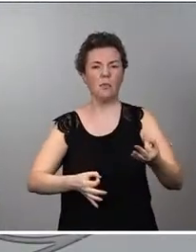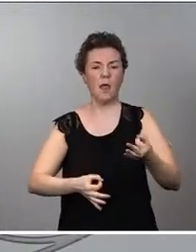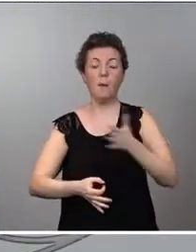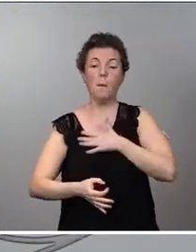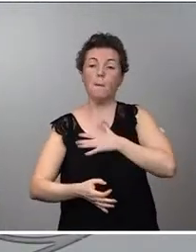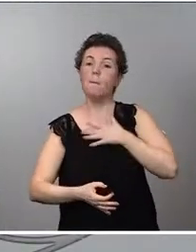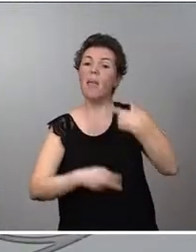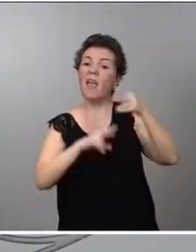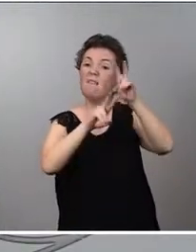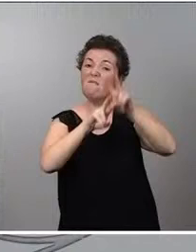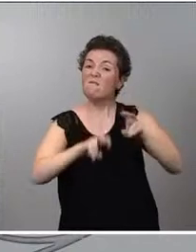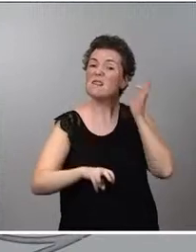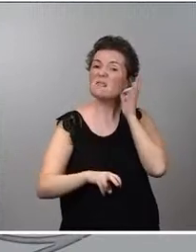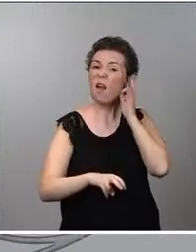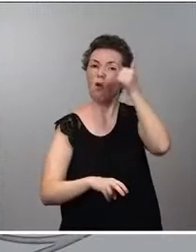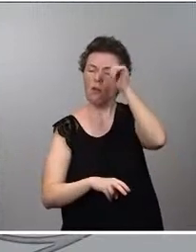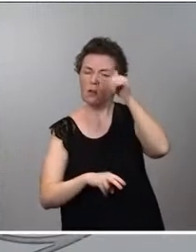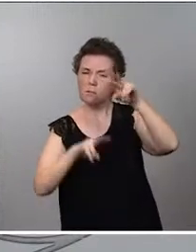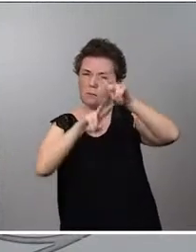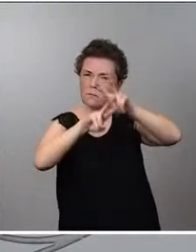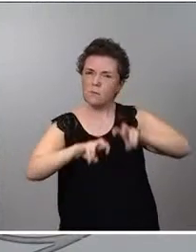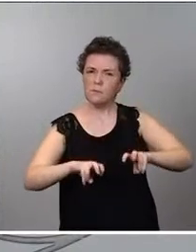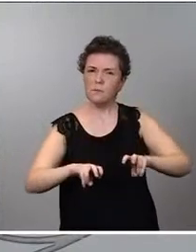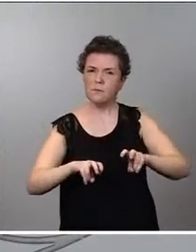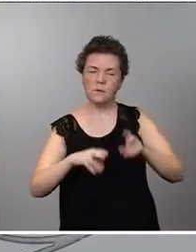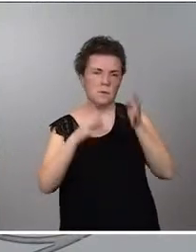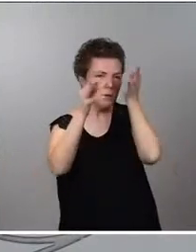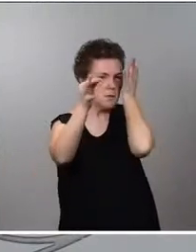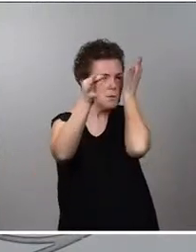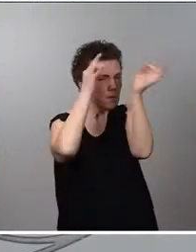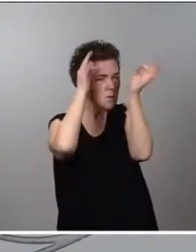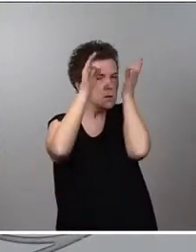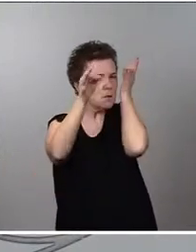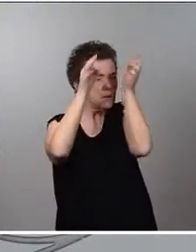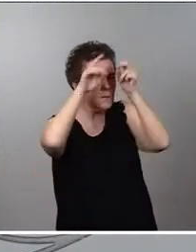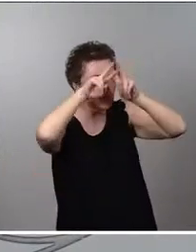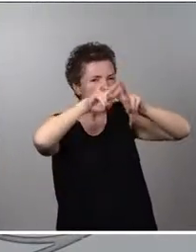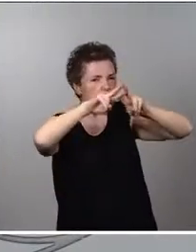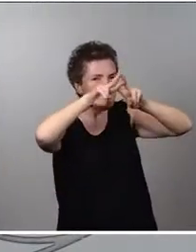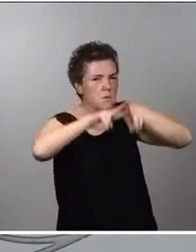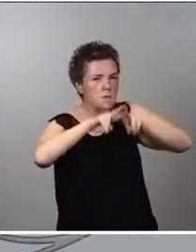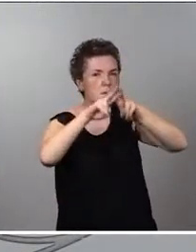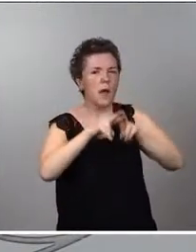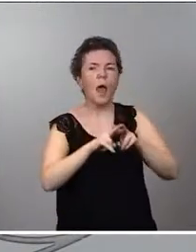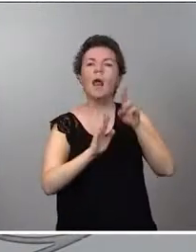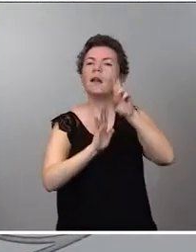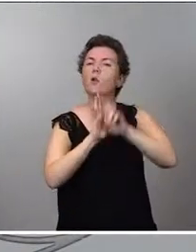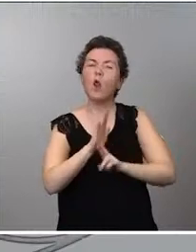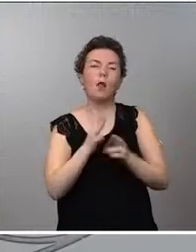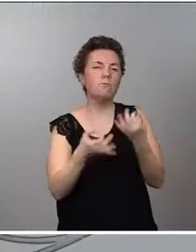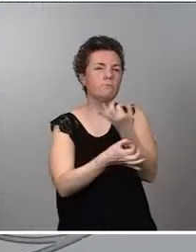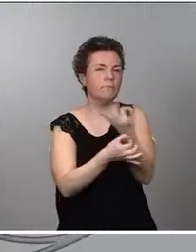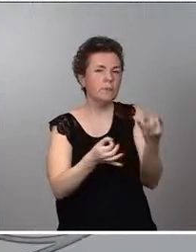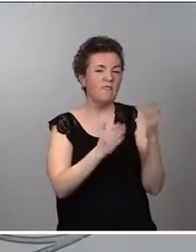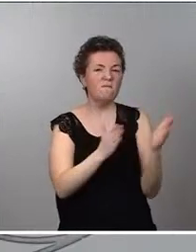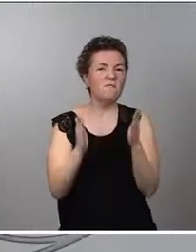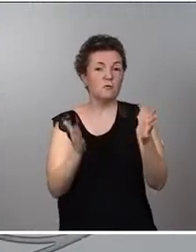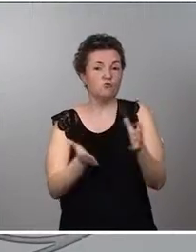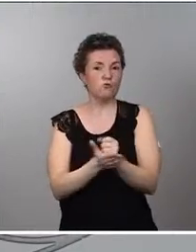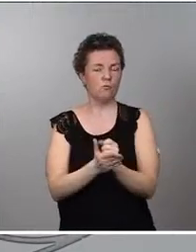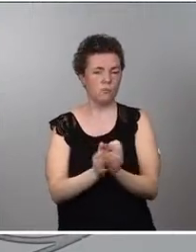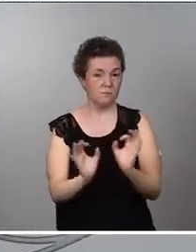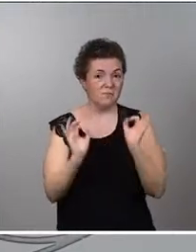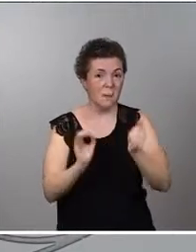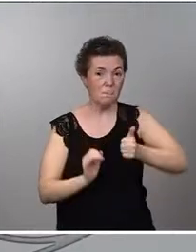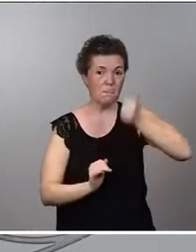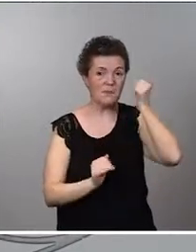nuestros investigadores y que están sometidos, como no puede ser de otra manera, a la regulación correspondiente en todas sus fases, pero especialmente en la